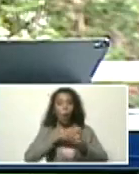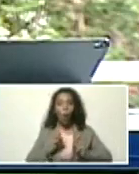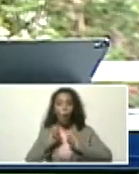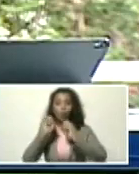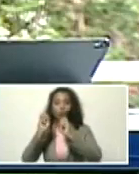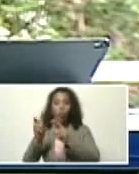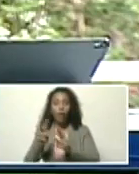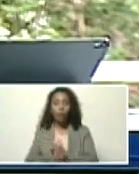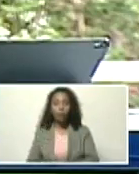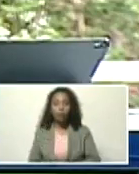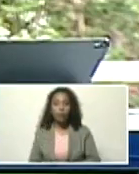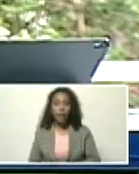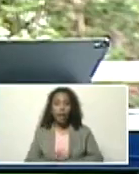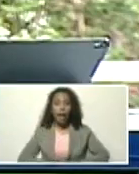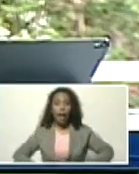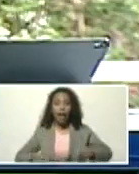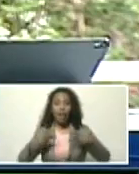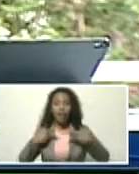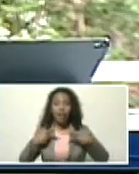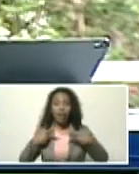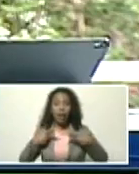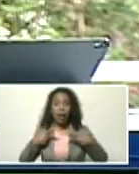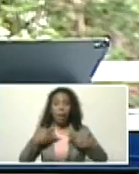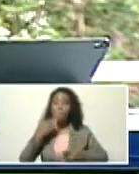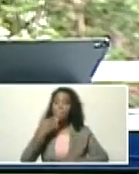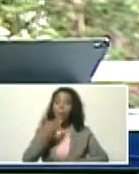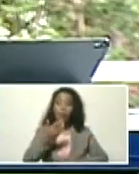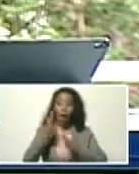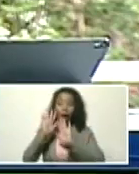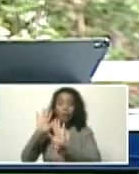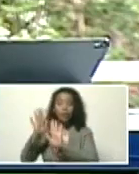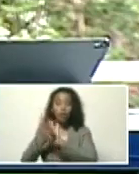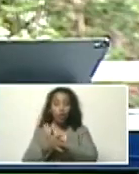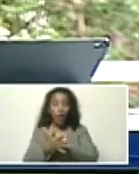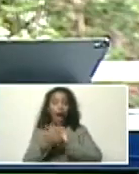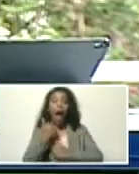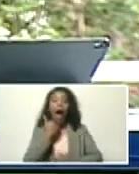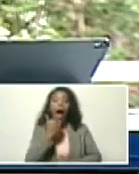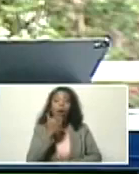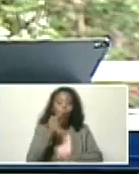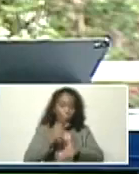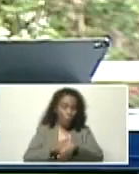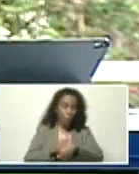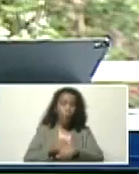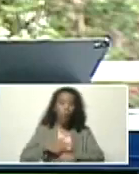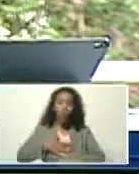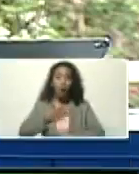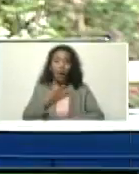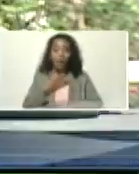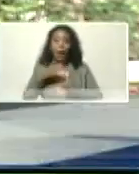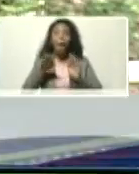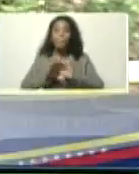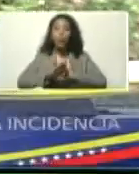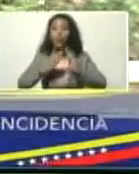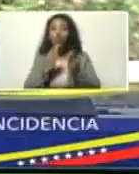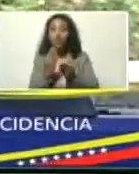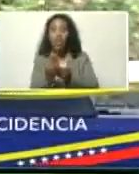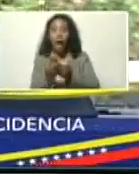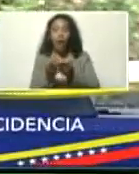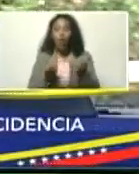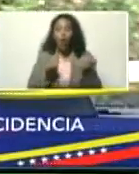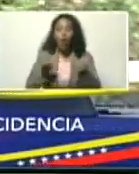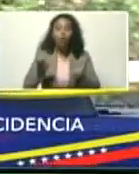y la vida si lo permita, y en algún momento tomar medidas mundiales para